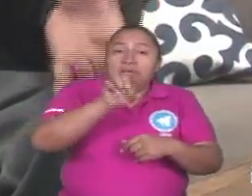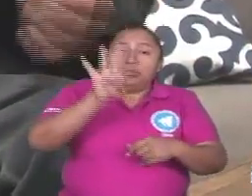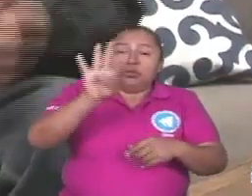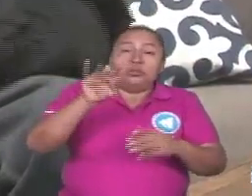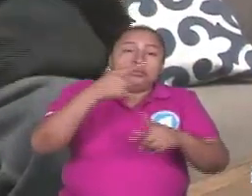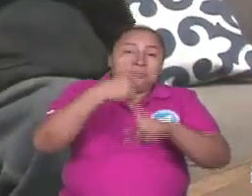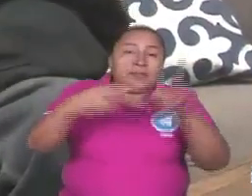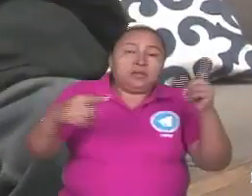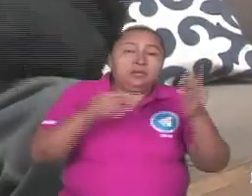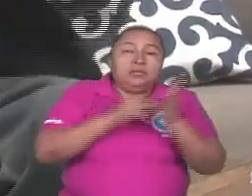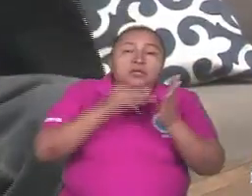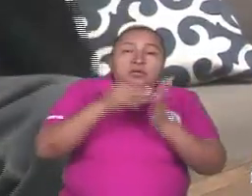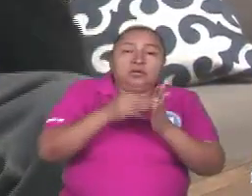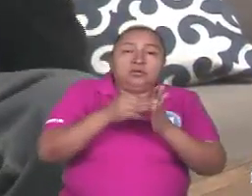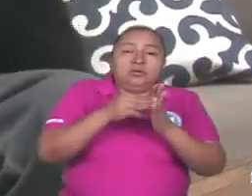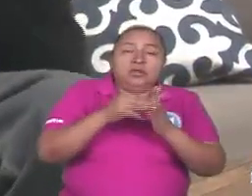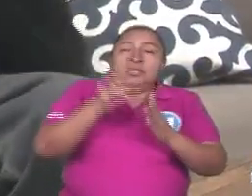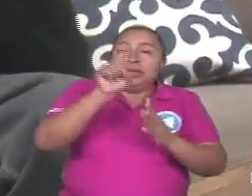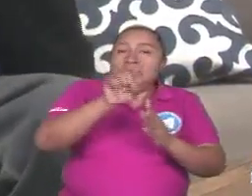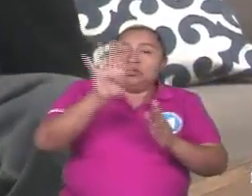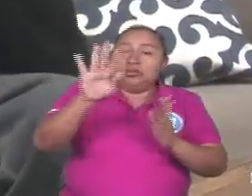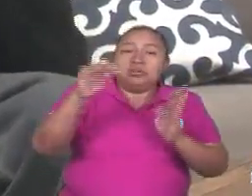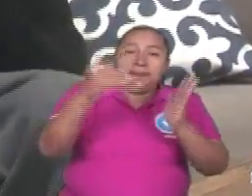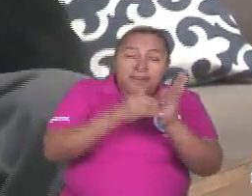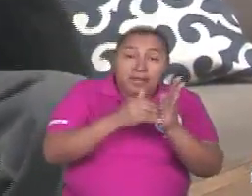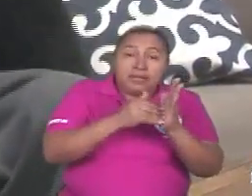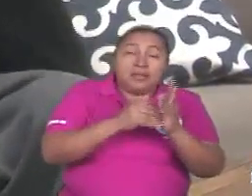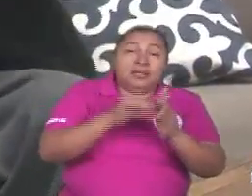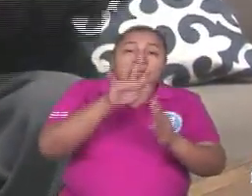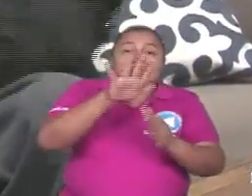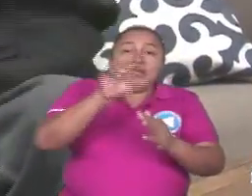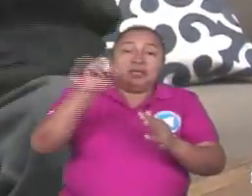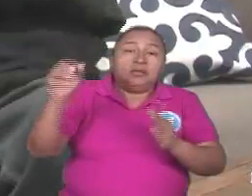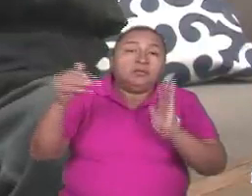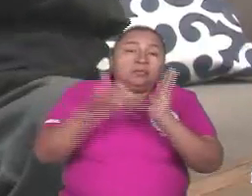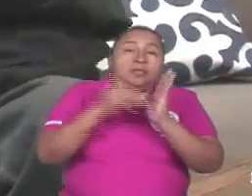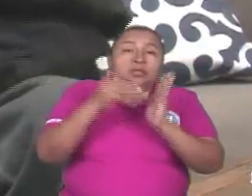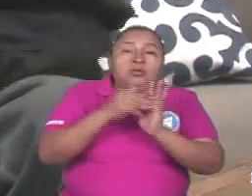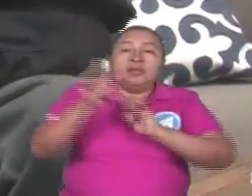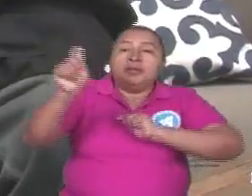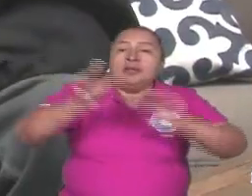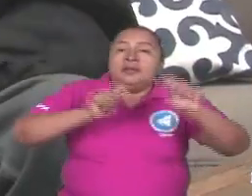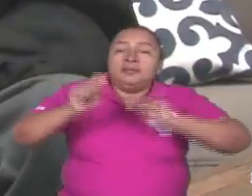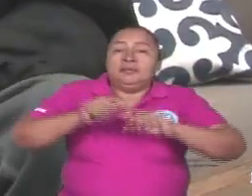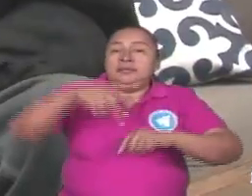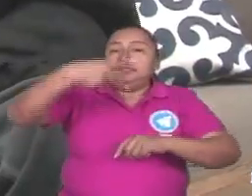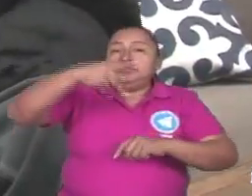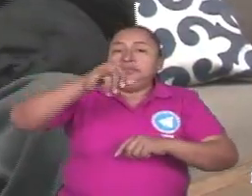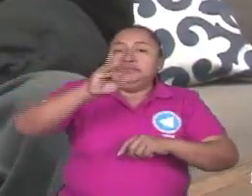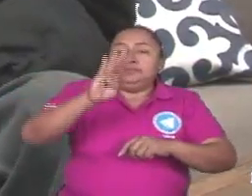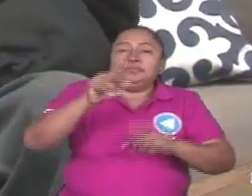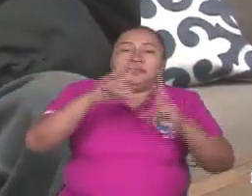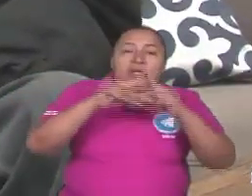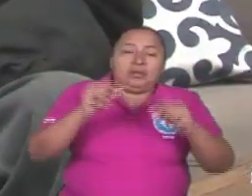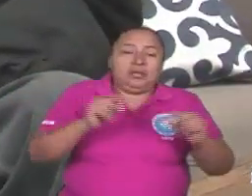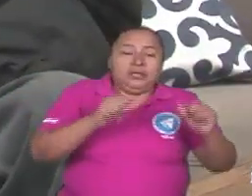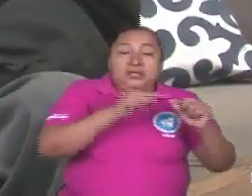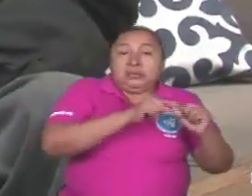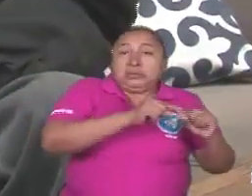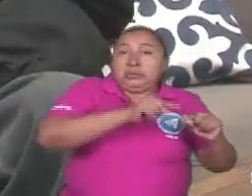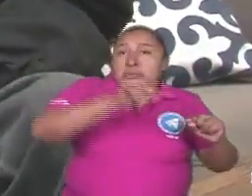y medio de dólares. 14 mil millones y medio de 14 mil 500 millones de dólares es el PIB de Nicaragua. Elevó